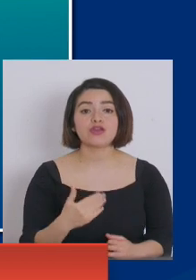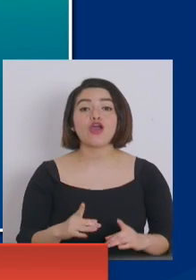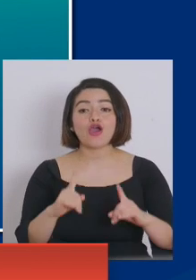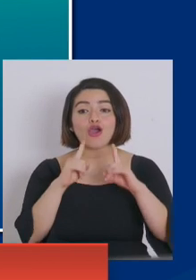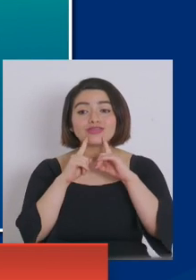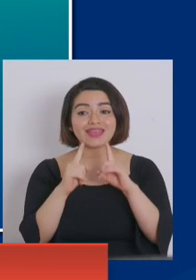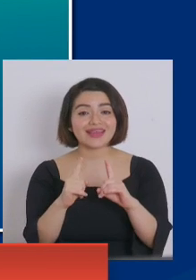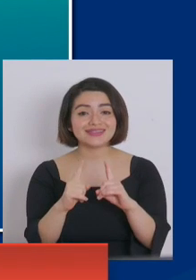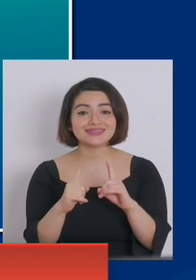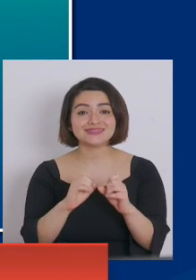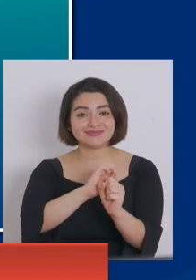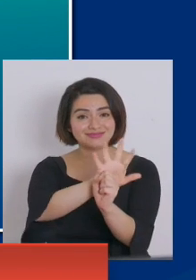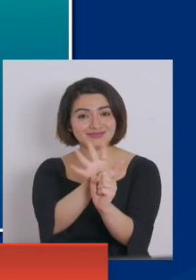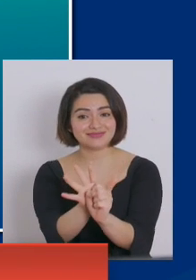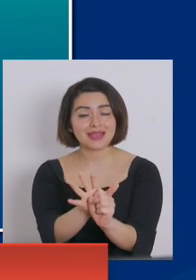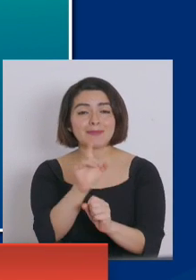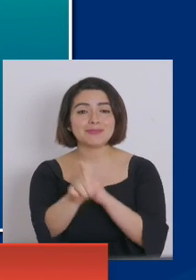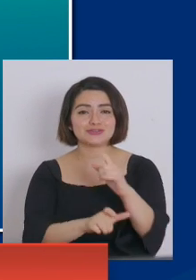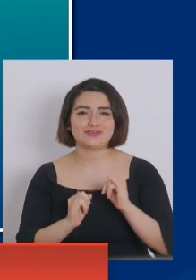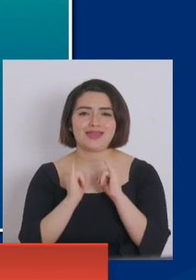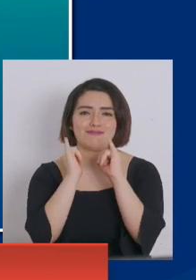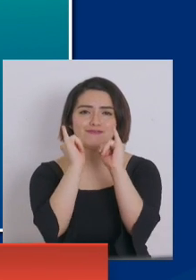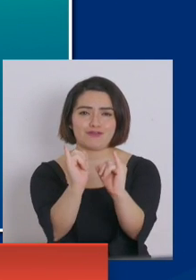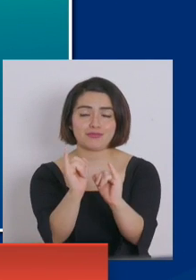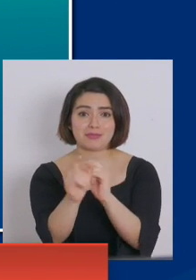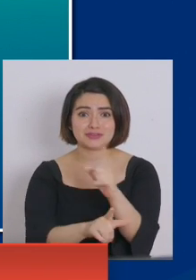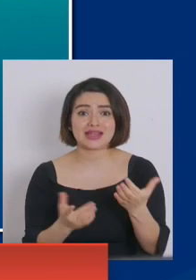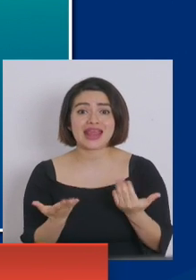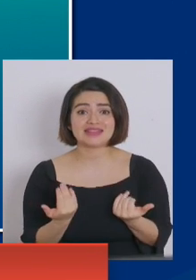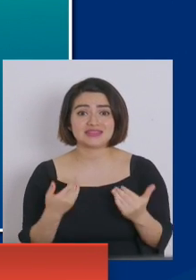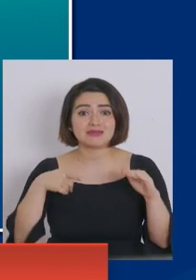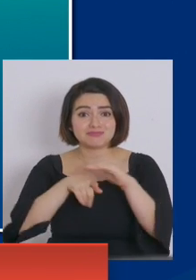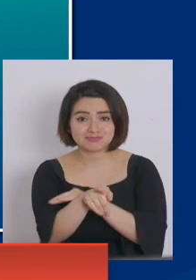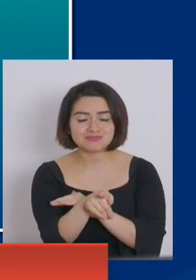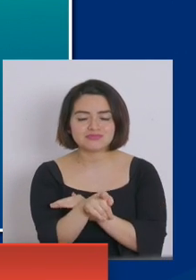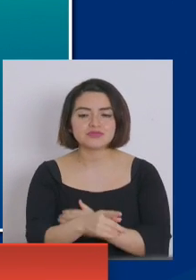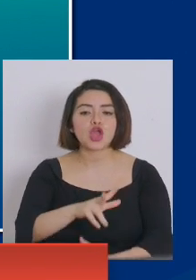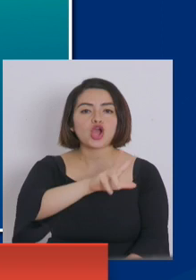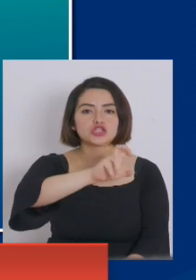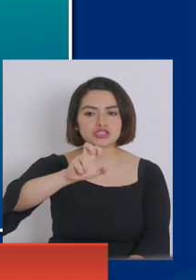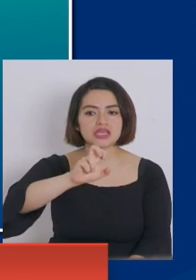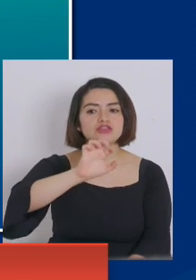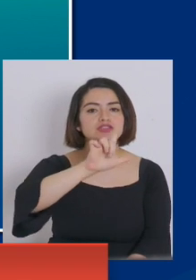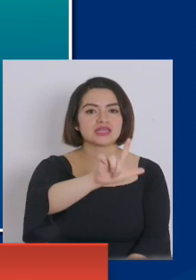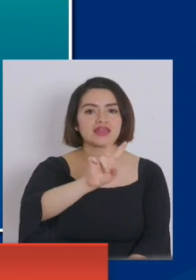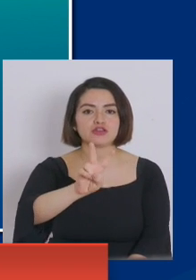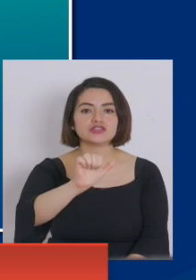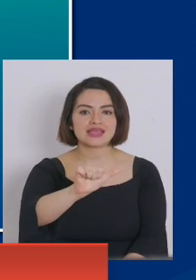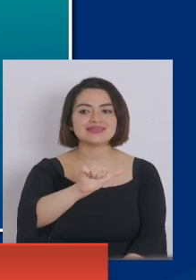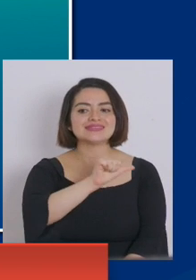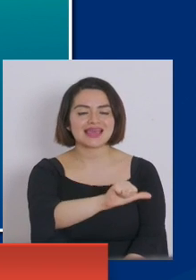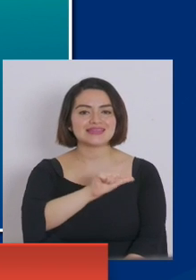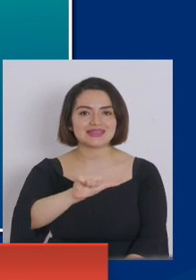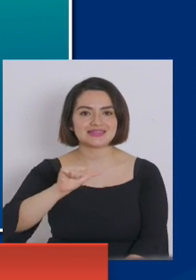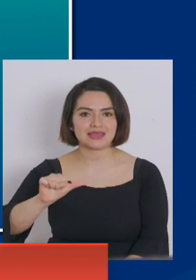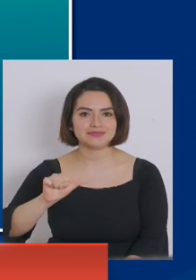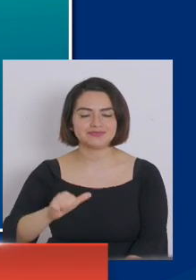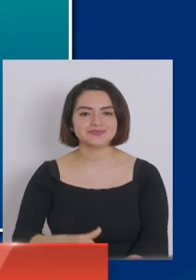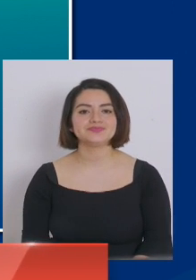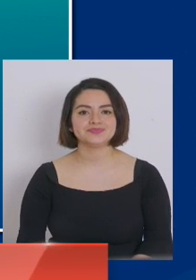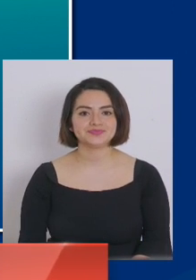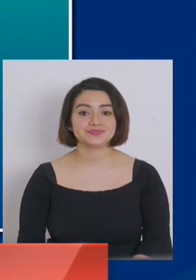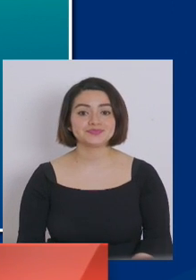las personas se informen y las que necesiten sean trasladadas. Es 800-726-666.